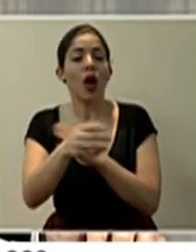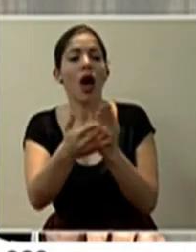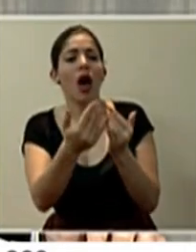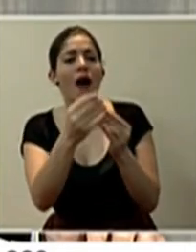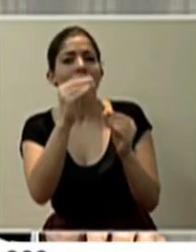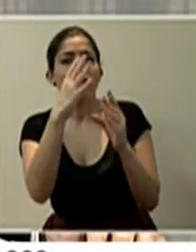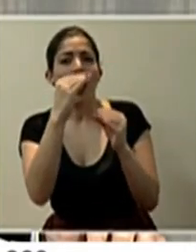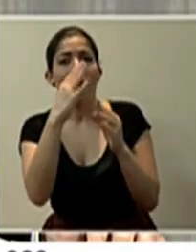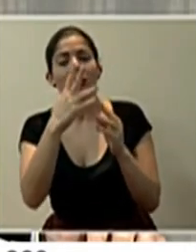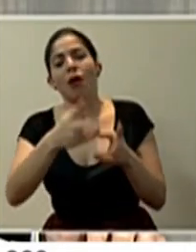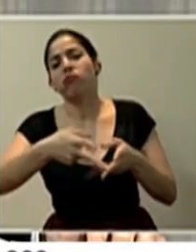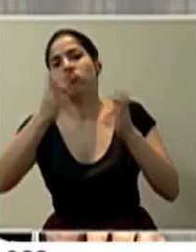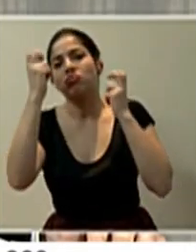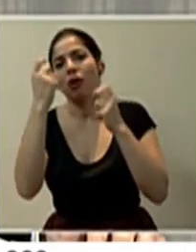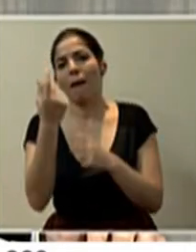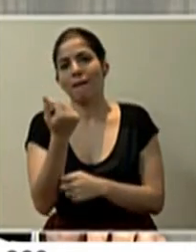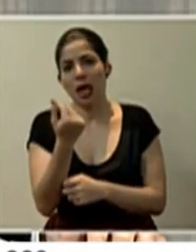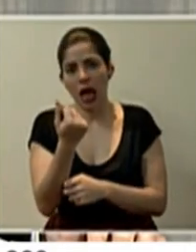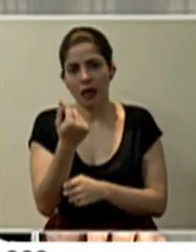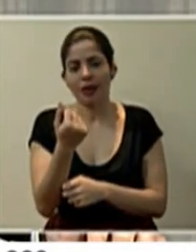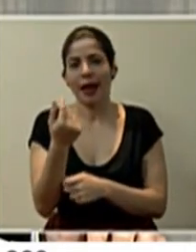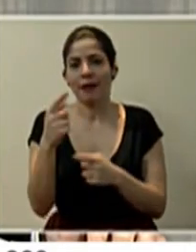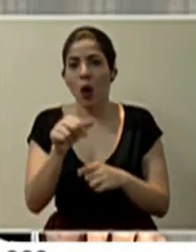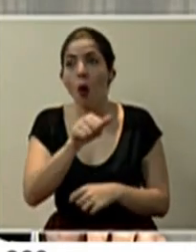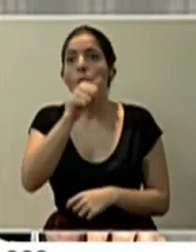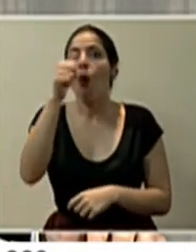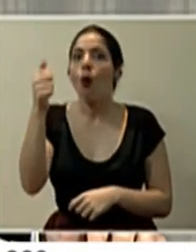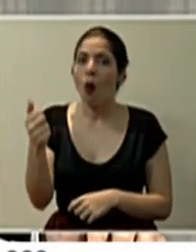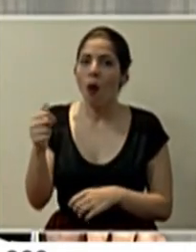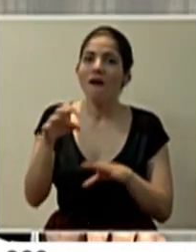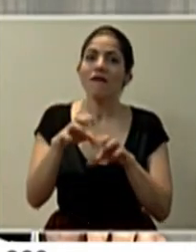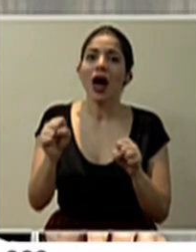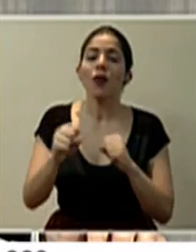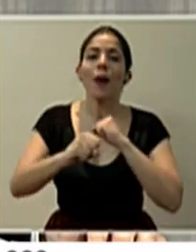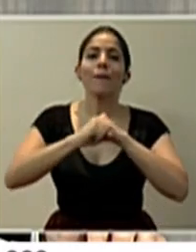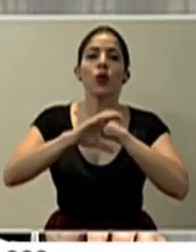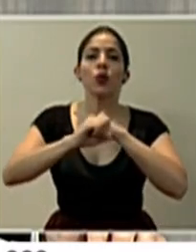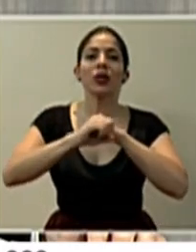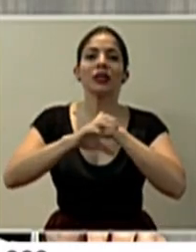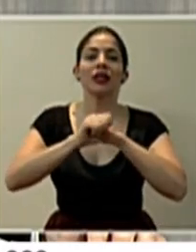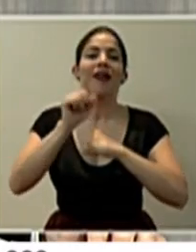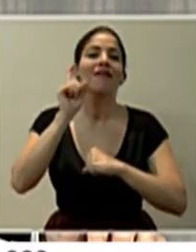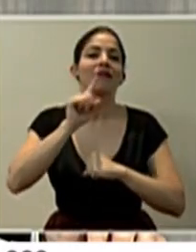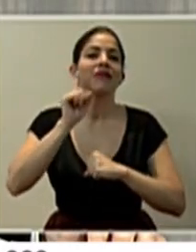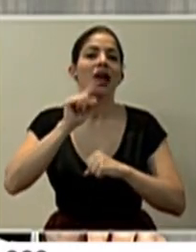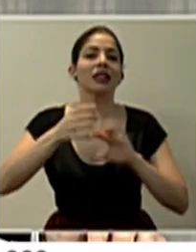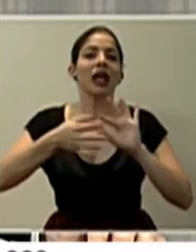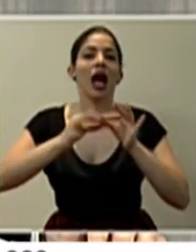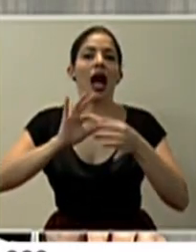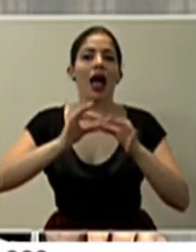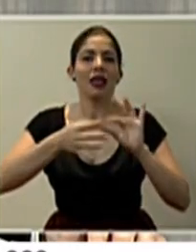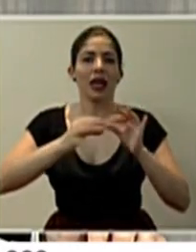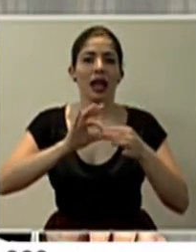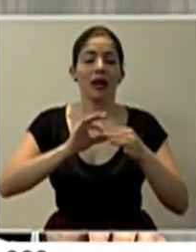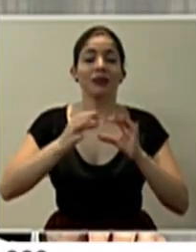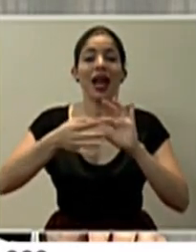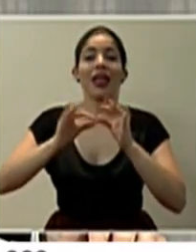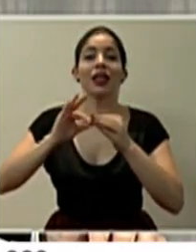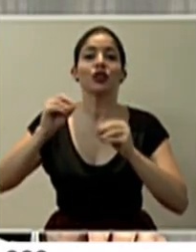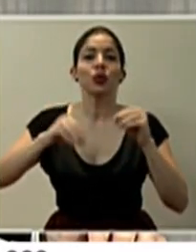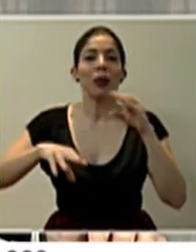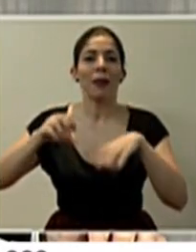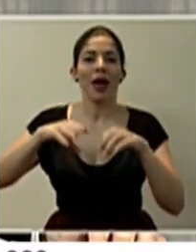todo el dinero. También tenemos otro fraude sobre publicidad de falsas cadenas promocionales, las cadenas de